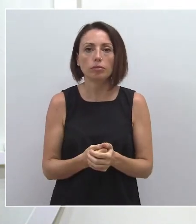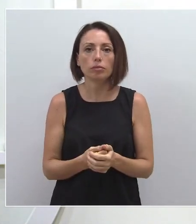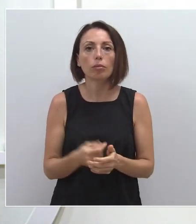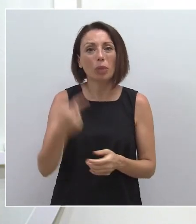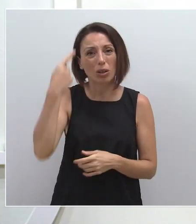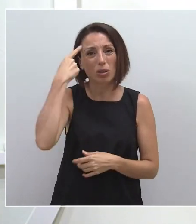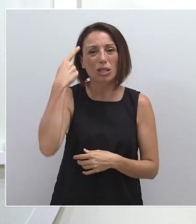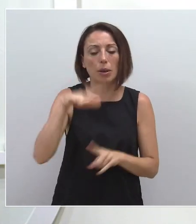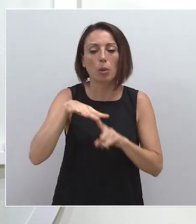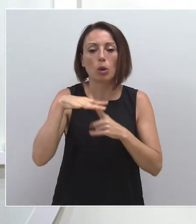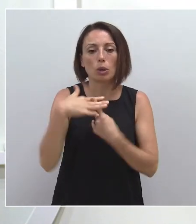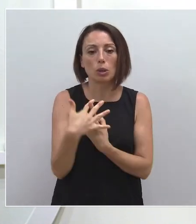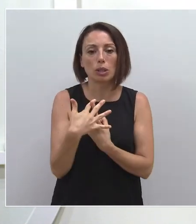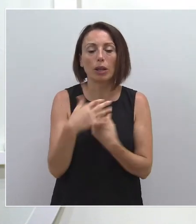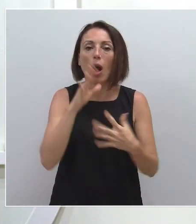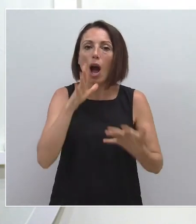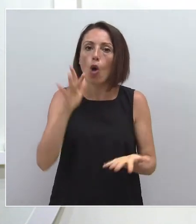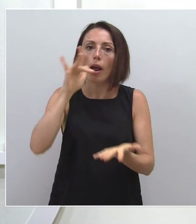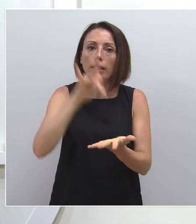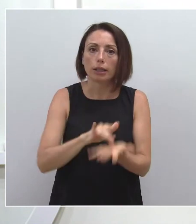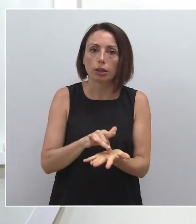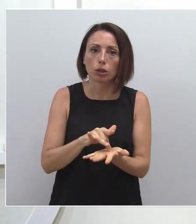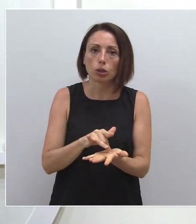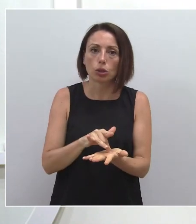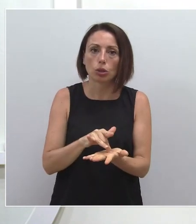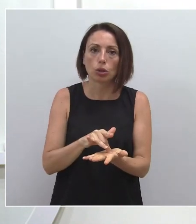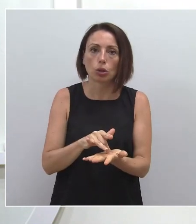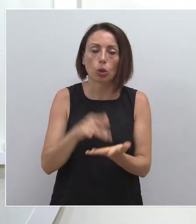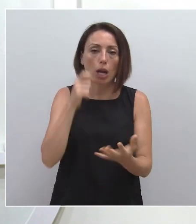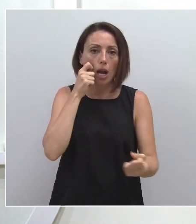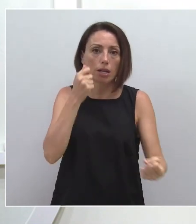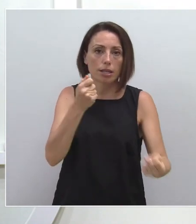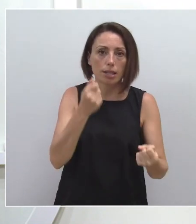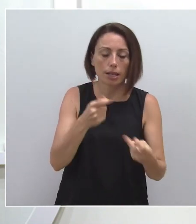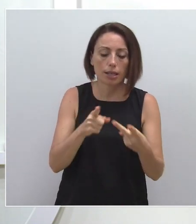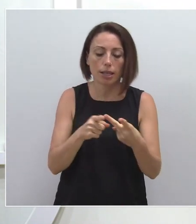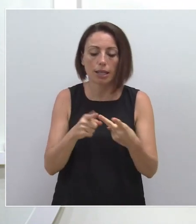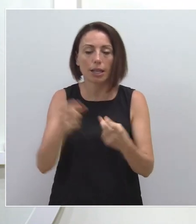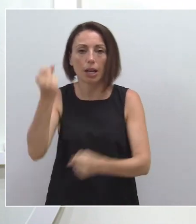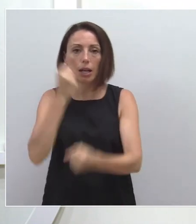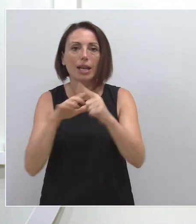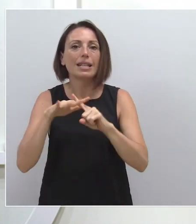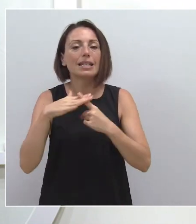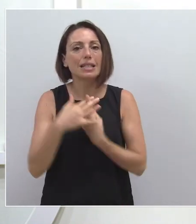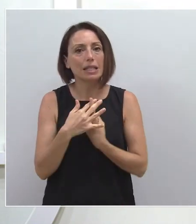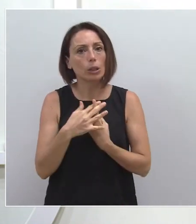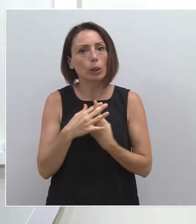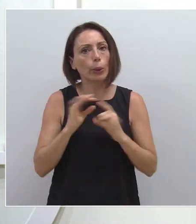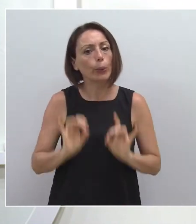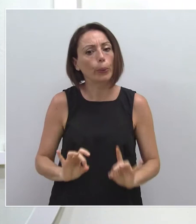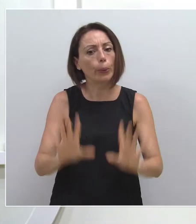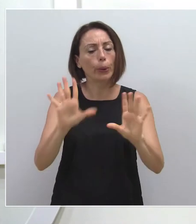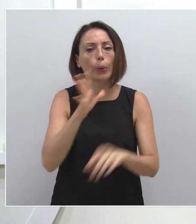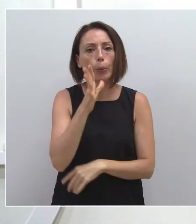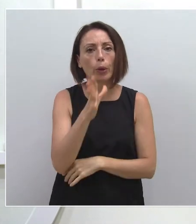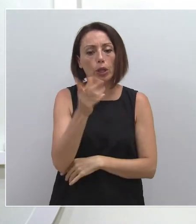conscientes de que la situación que estamos viviendo, tanto desde el punto de vista sanitario como también económico, es una situación crítica y que,